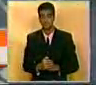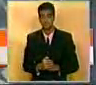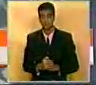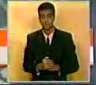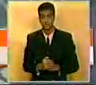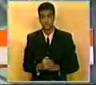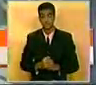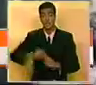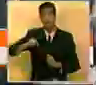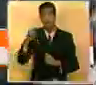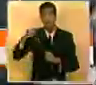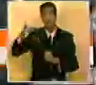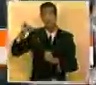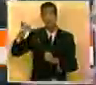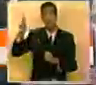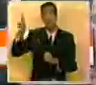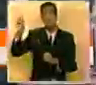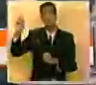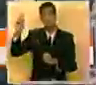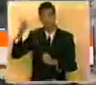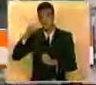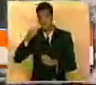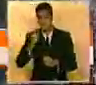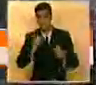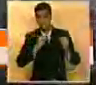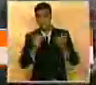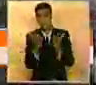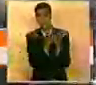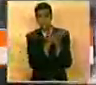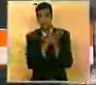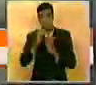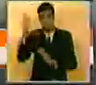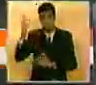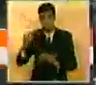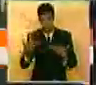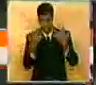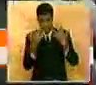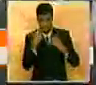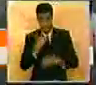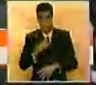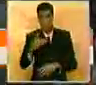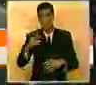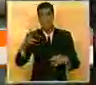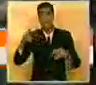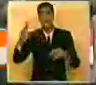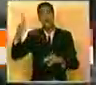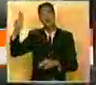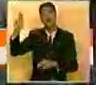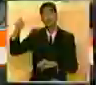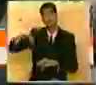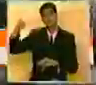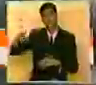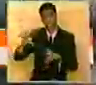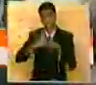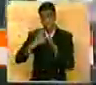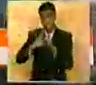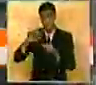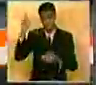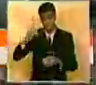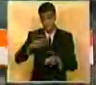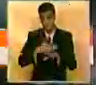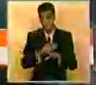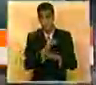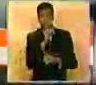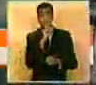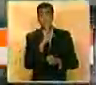La policía iraní dispersó las manifestaciones estudiantiles que se registraron frente a la sede de las Naciones Unidas en Teherán, en reacción por el